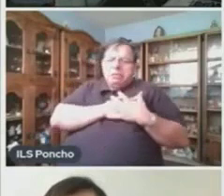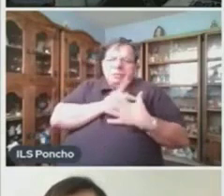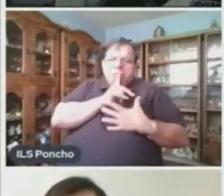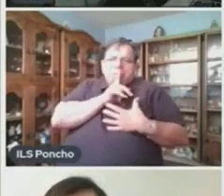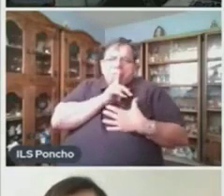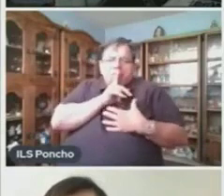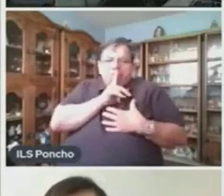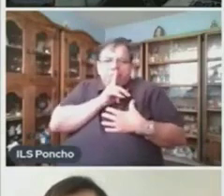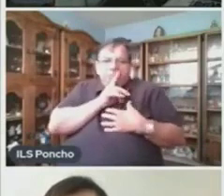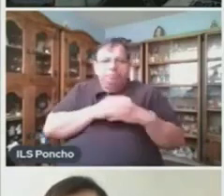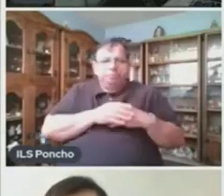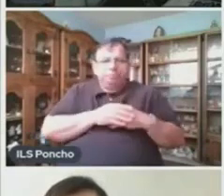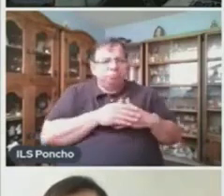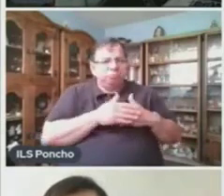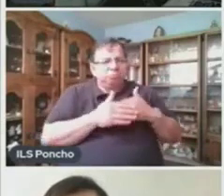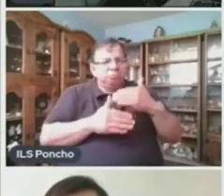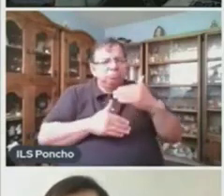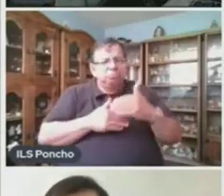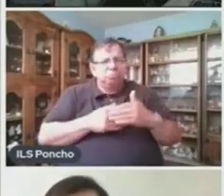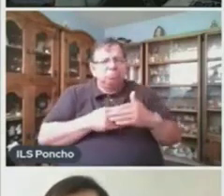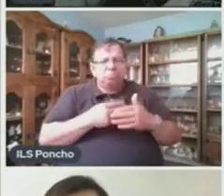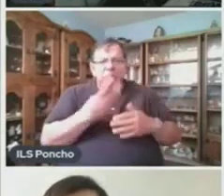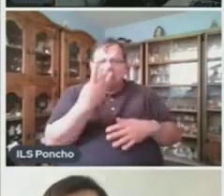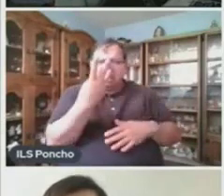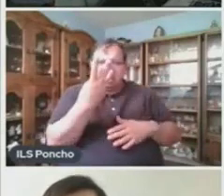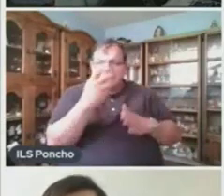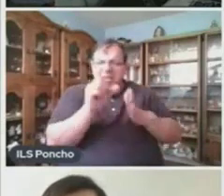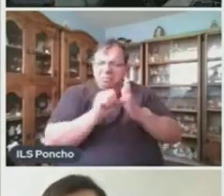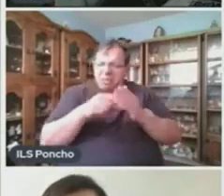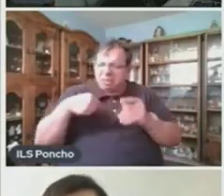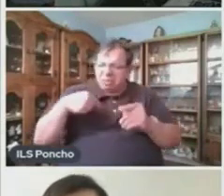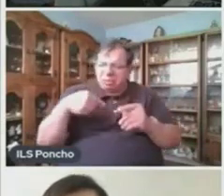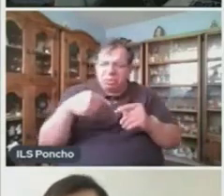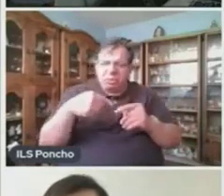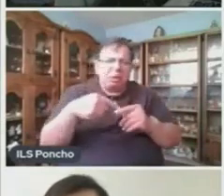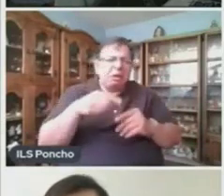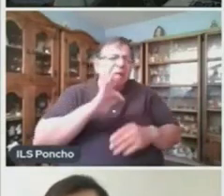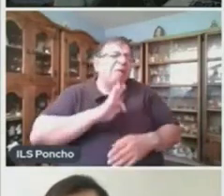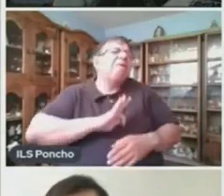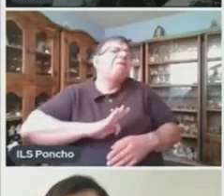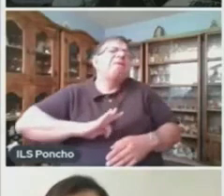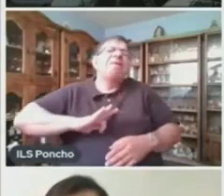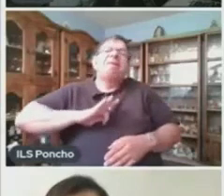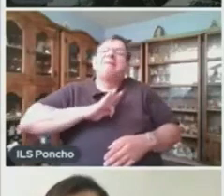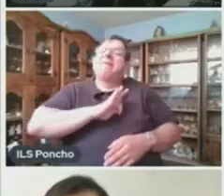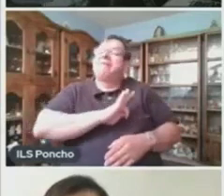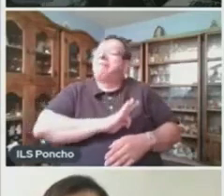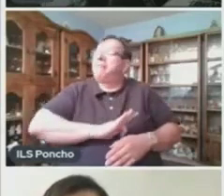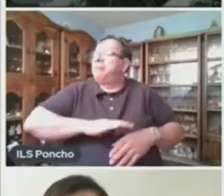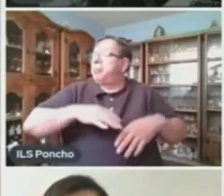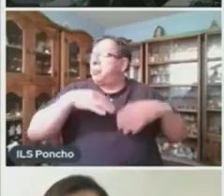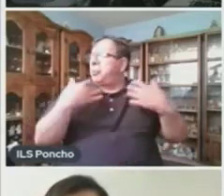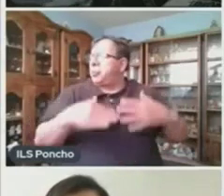Casi alrededor De tres meses Fueron muy felices Empezando a vivir